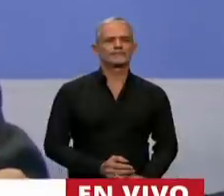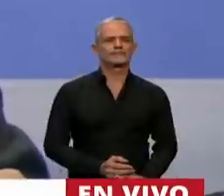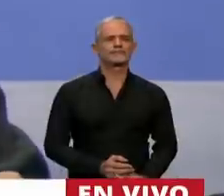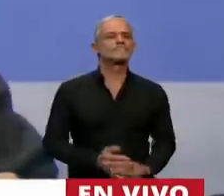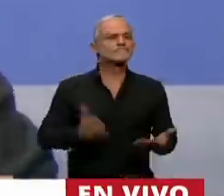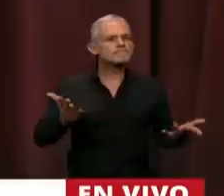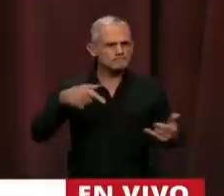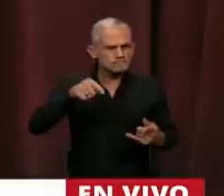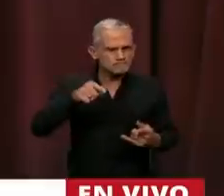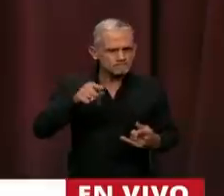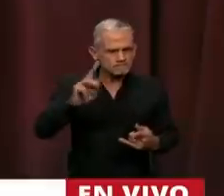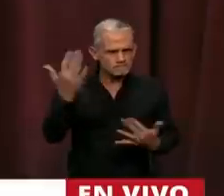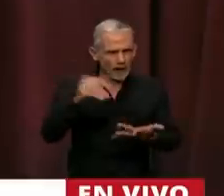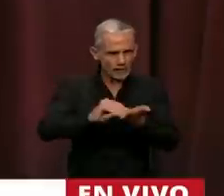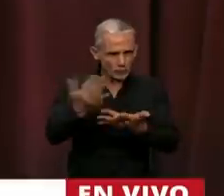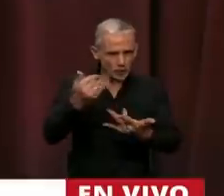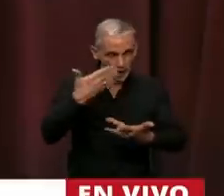Está habilitado, diputado.